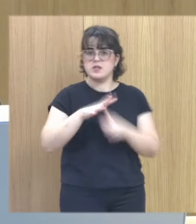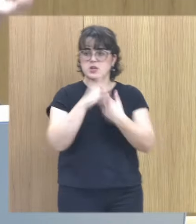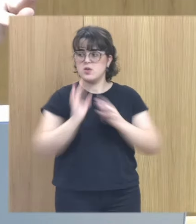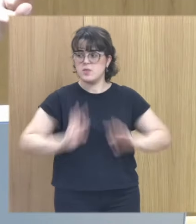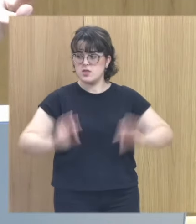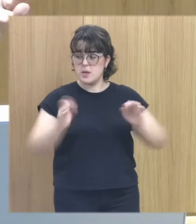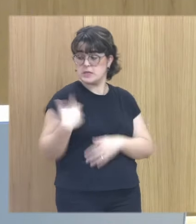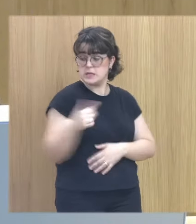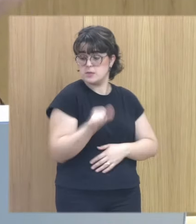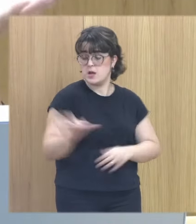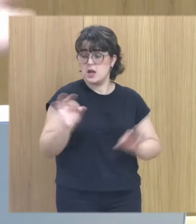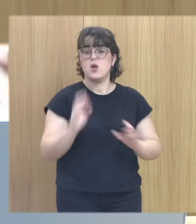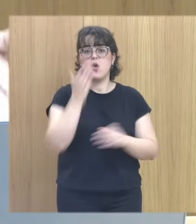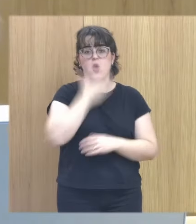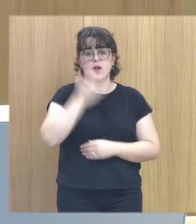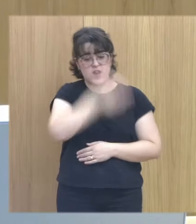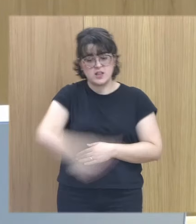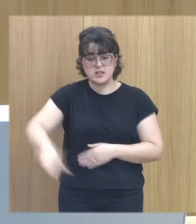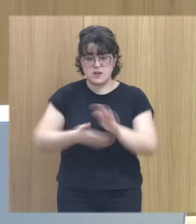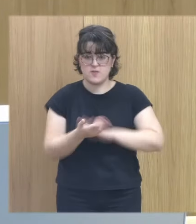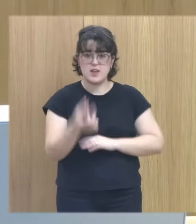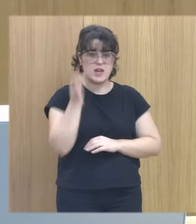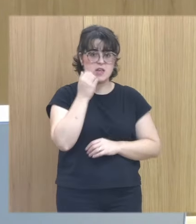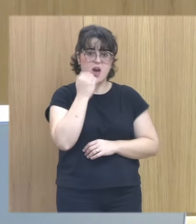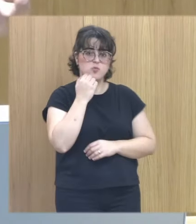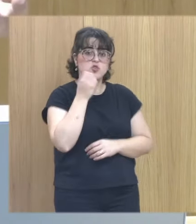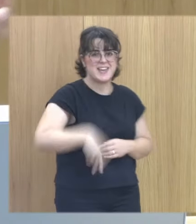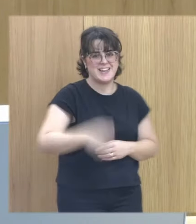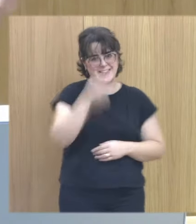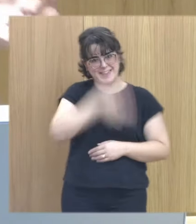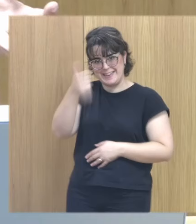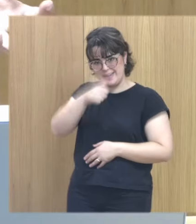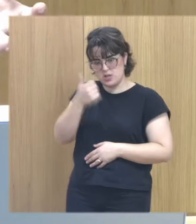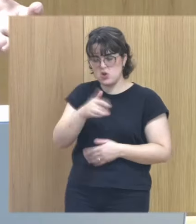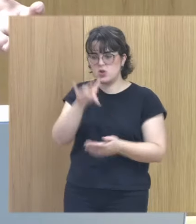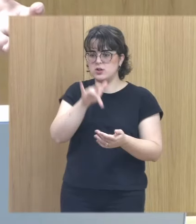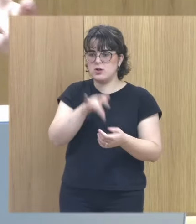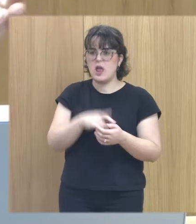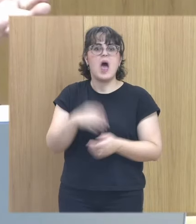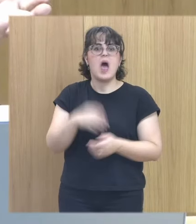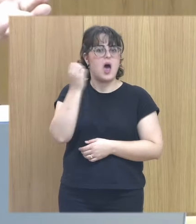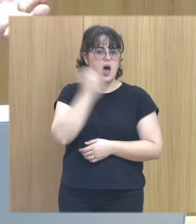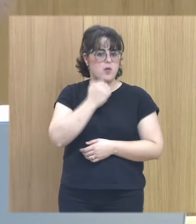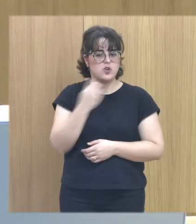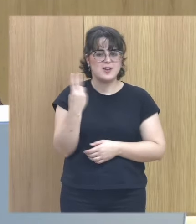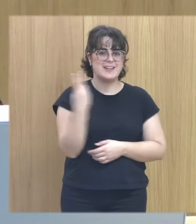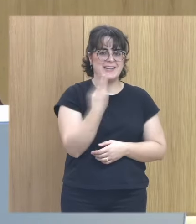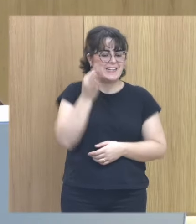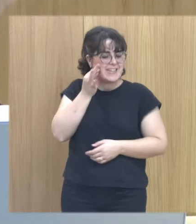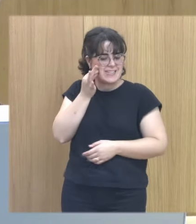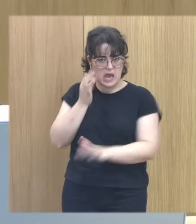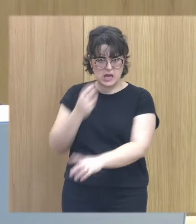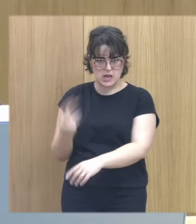la semana pasada de la escuela infantil era una niña abusando a un niño y he tenido muchos casos de abusos entre dos niñas muchísimos porque